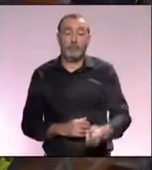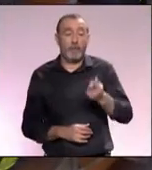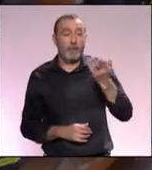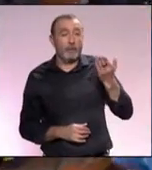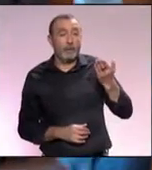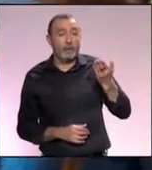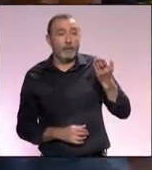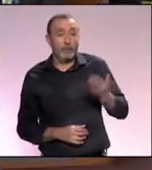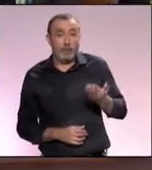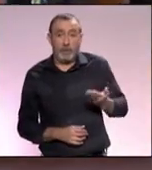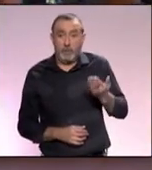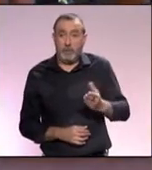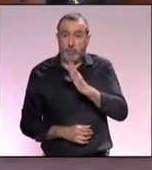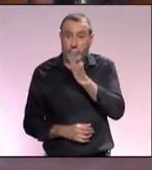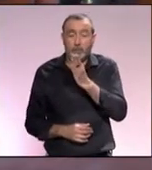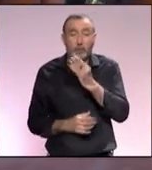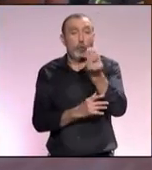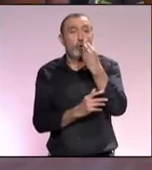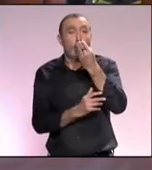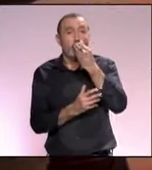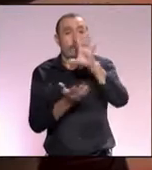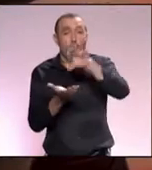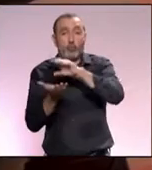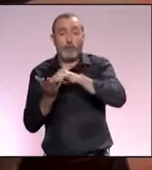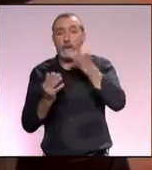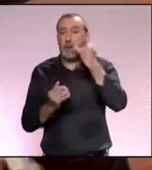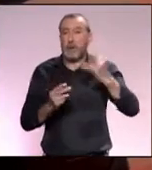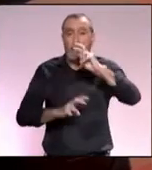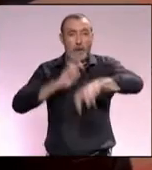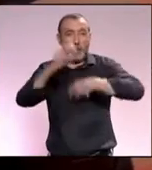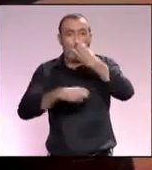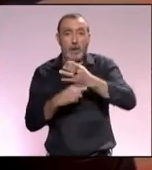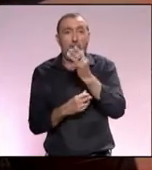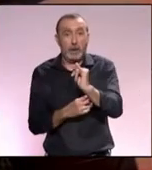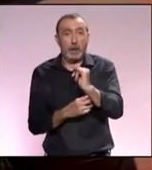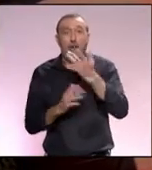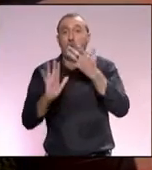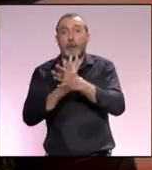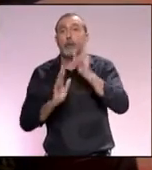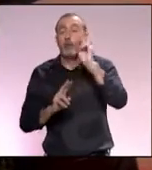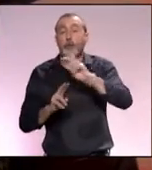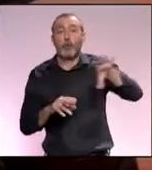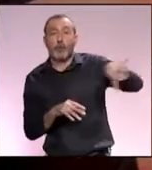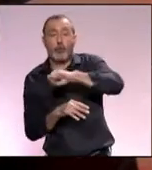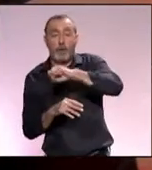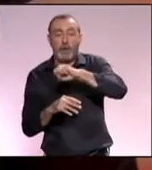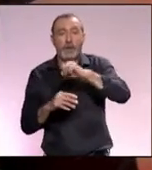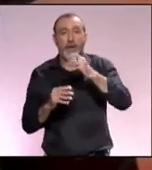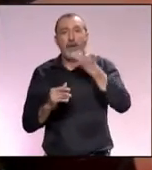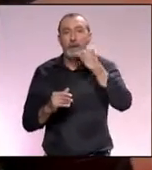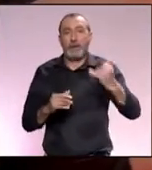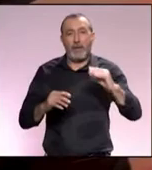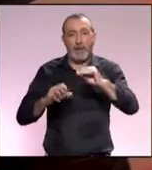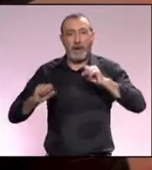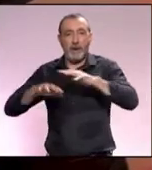Es muy importante porque, por un lado, estamos consumiendo energía renovable, con lo cual no se consume energía